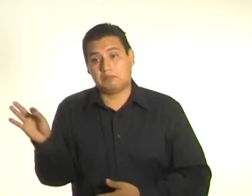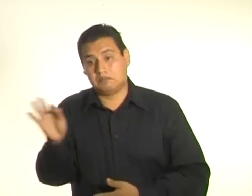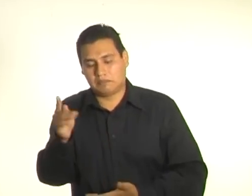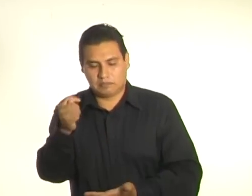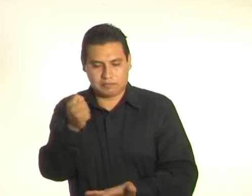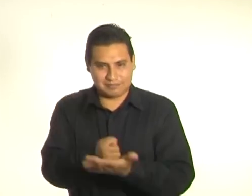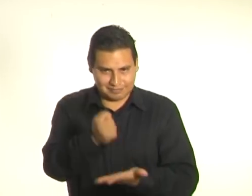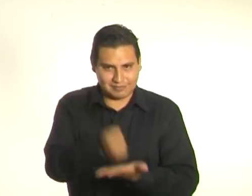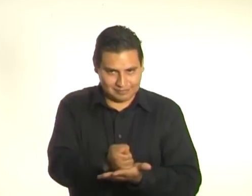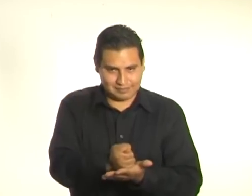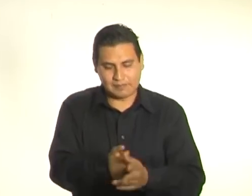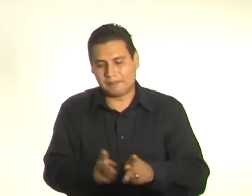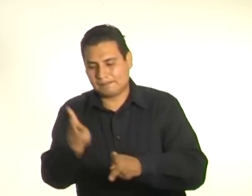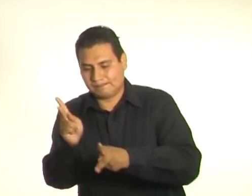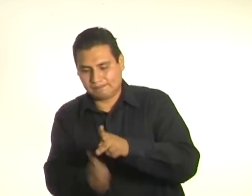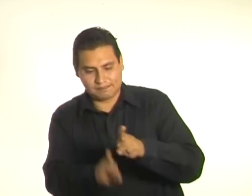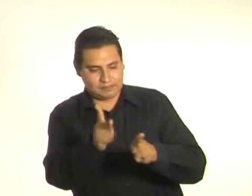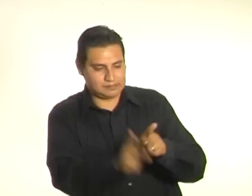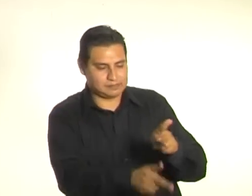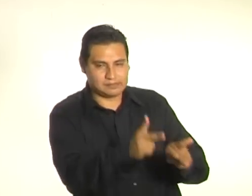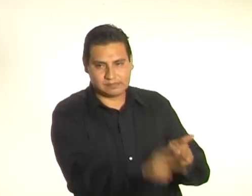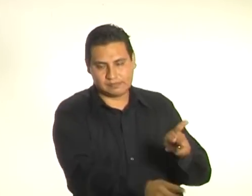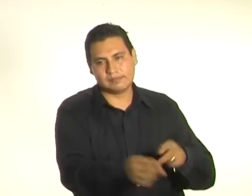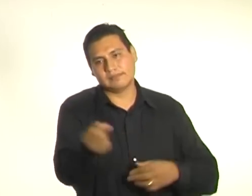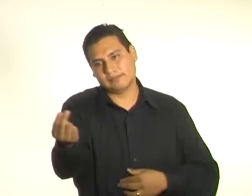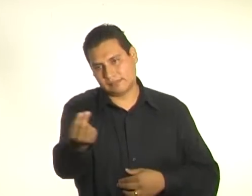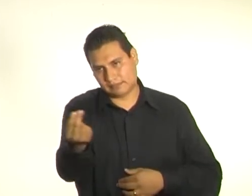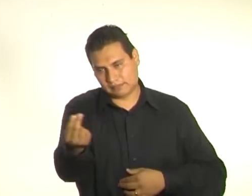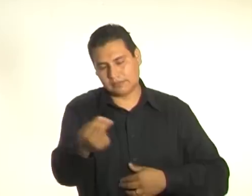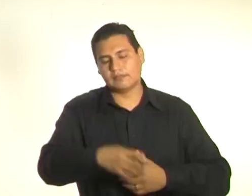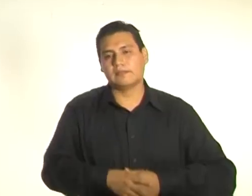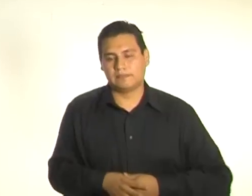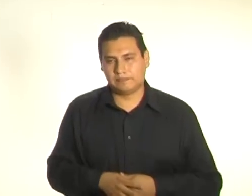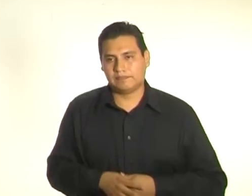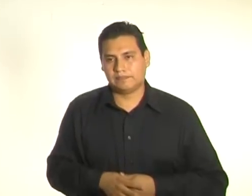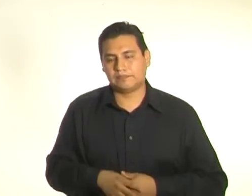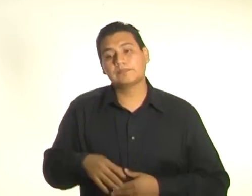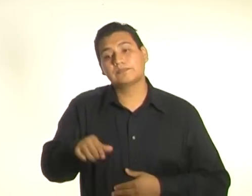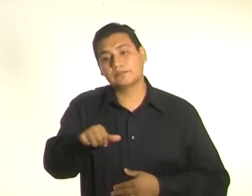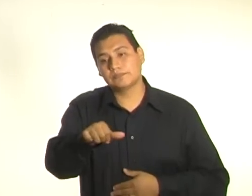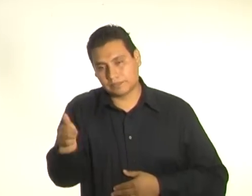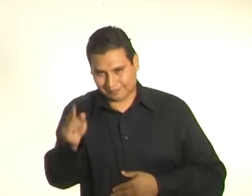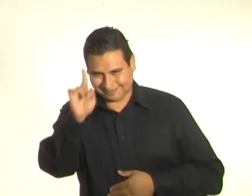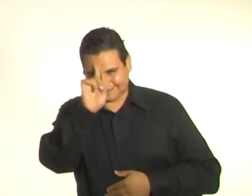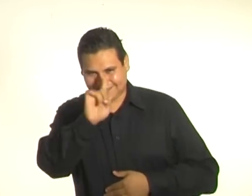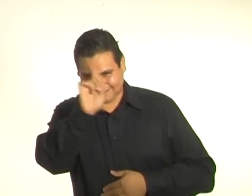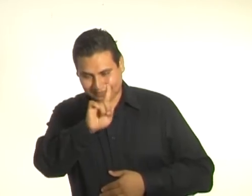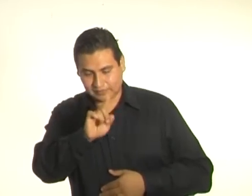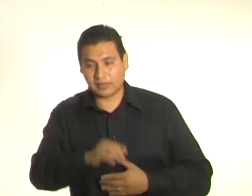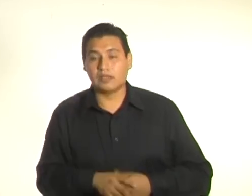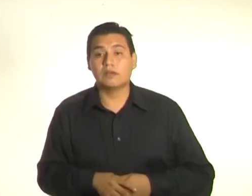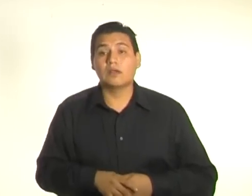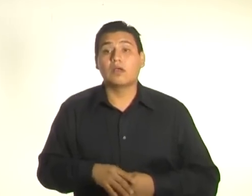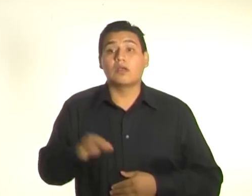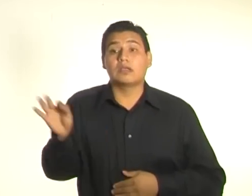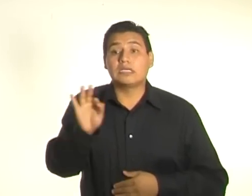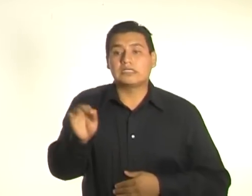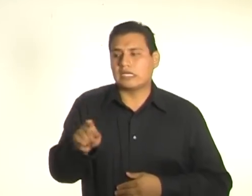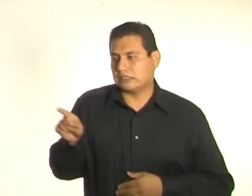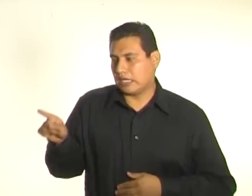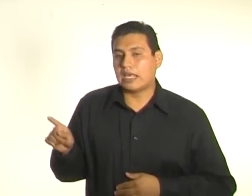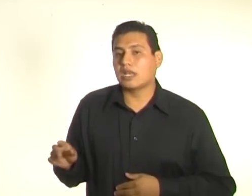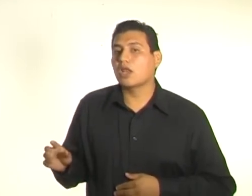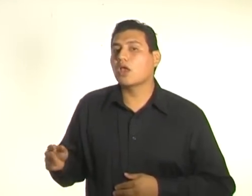otra recomendación que no debemos dejar pasar es que cuando no estamos exponiendo y estamos sentados